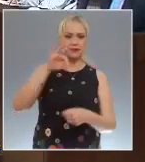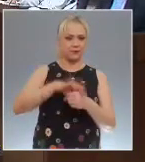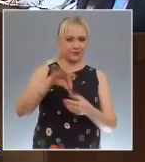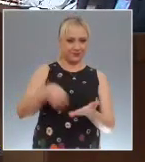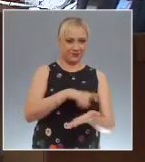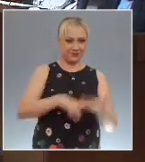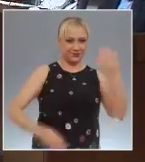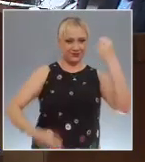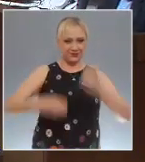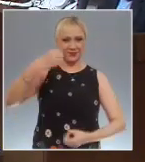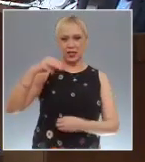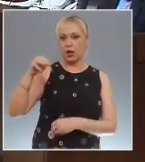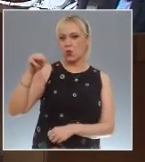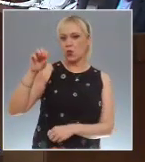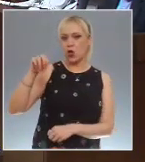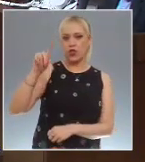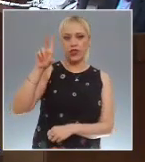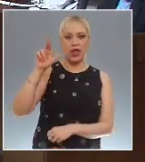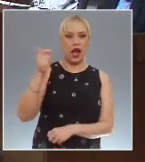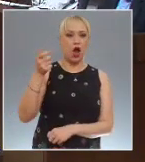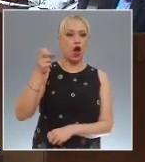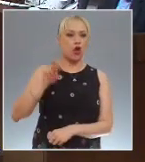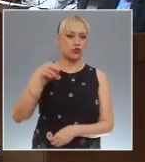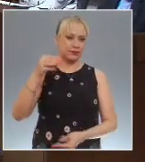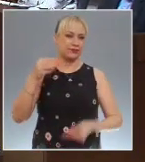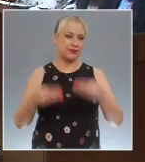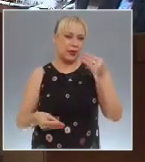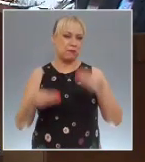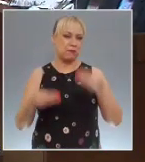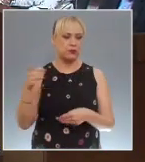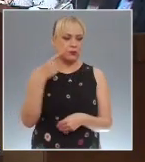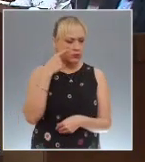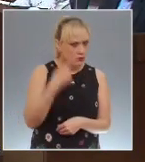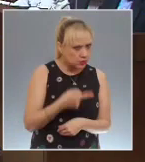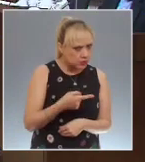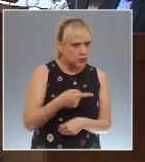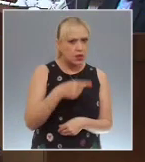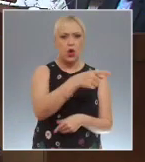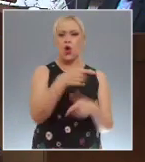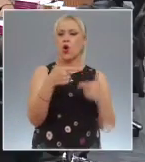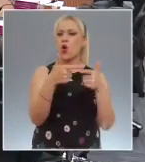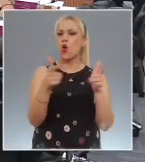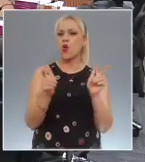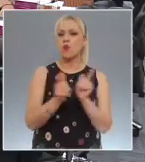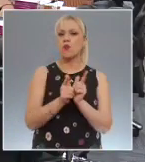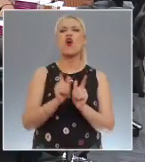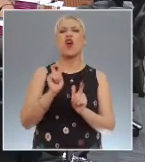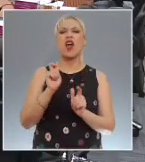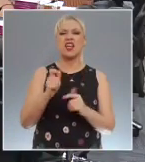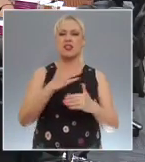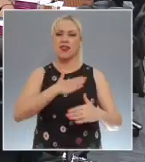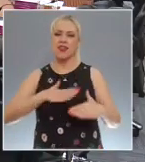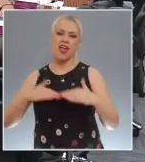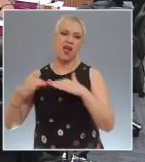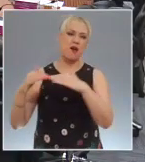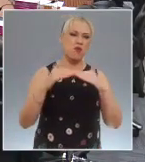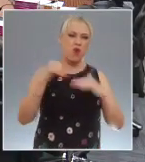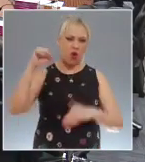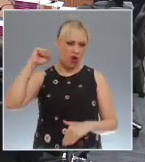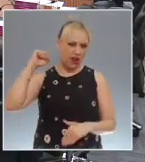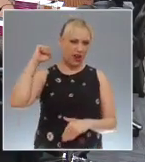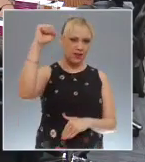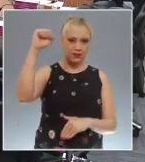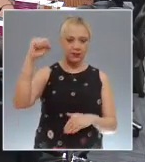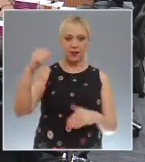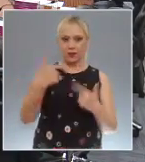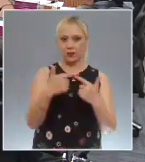apelación que promovió la agrupación Que Viva la Democracia en contra del Acuerdo del INE que le impuso una multa de 500 mil